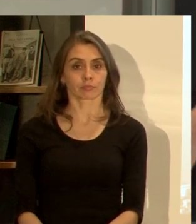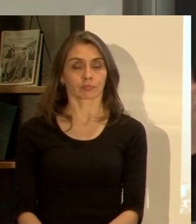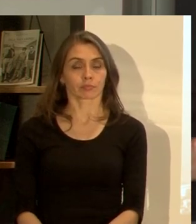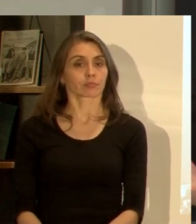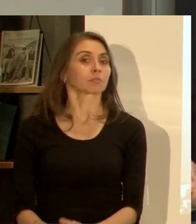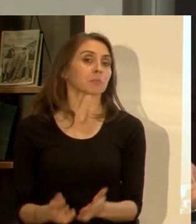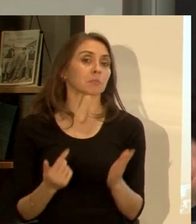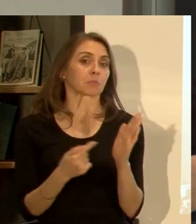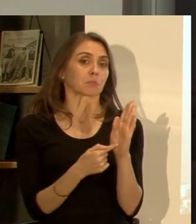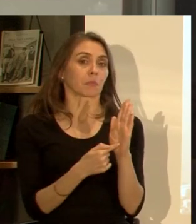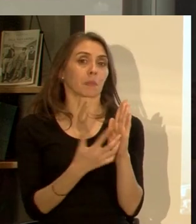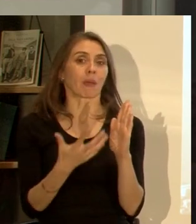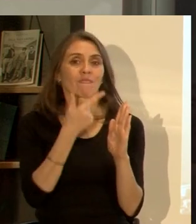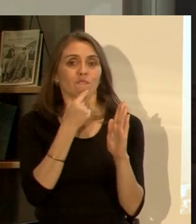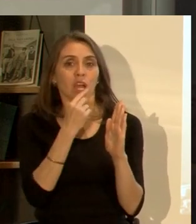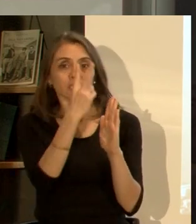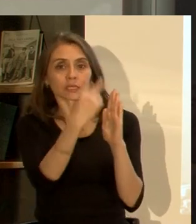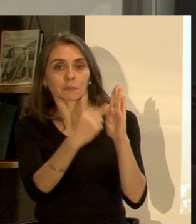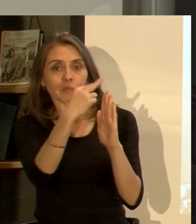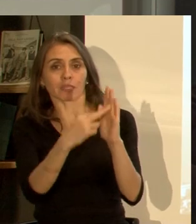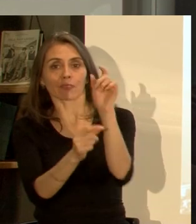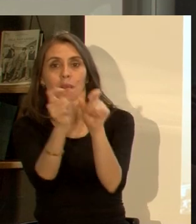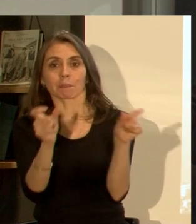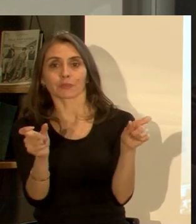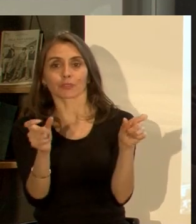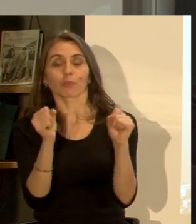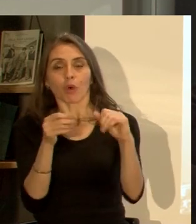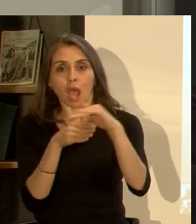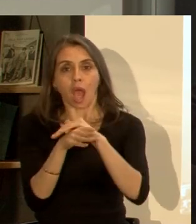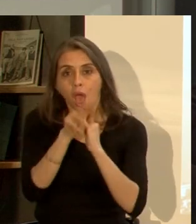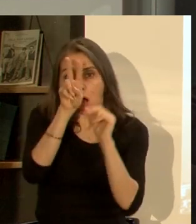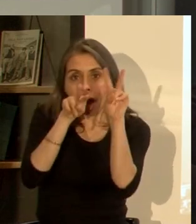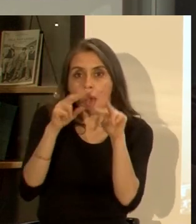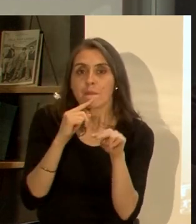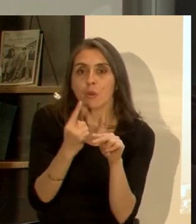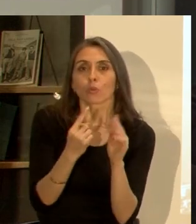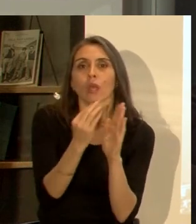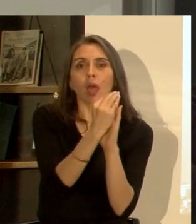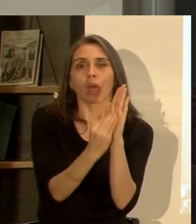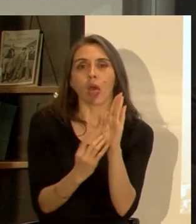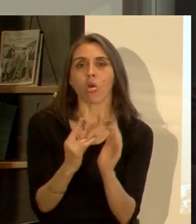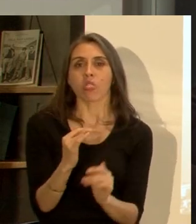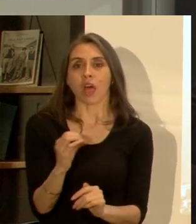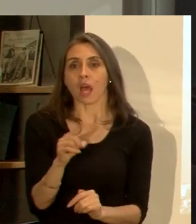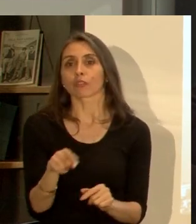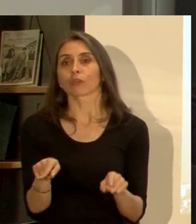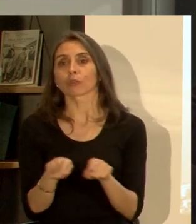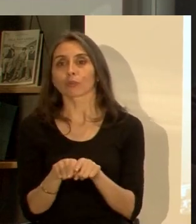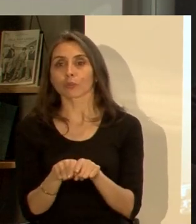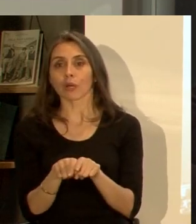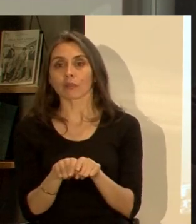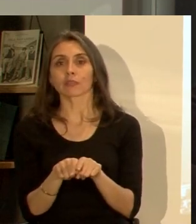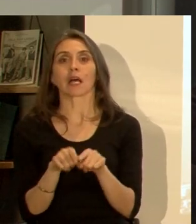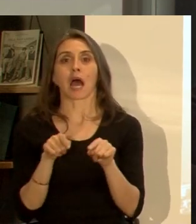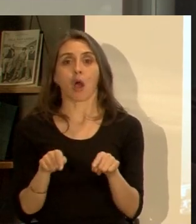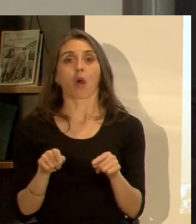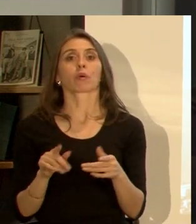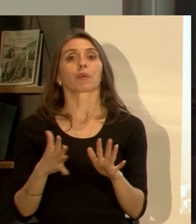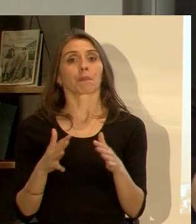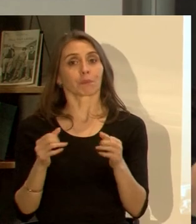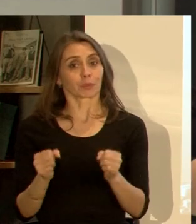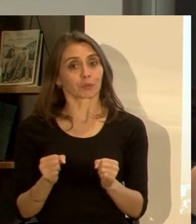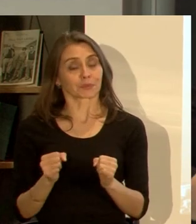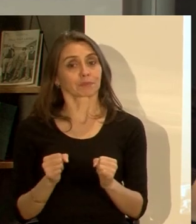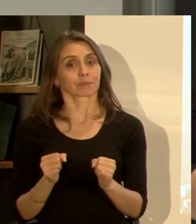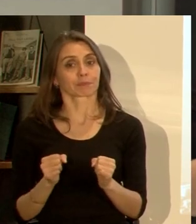digamos va a ser mucho más accesible para la población general que quiera consultar los datos y de igual manera se está abriendo la posibilidad de